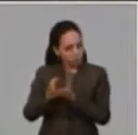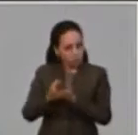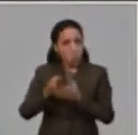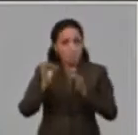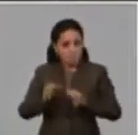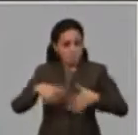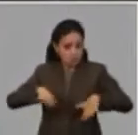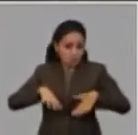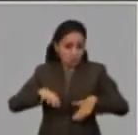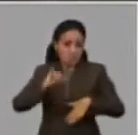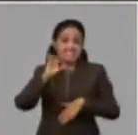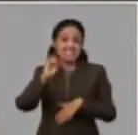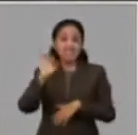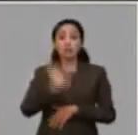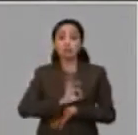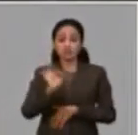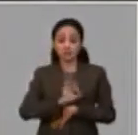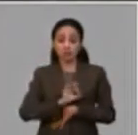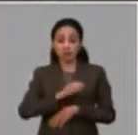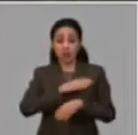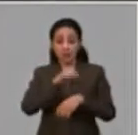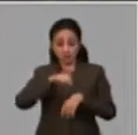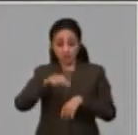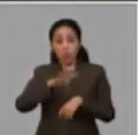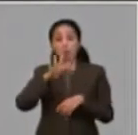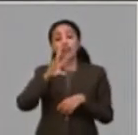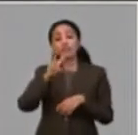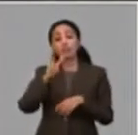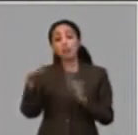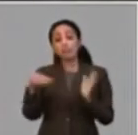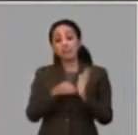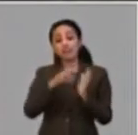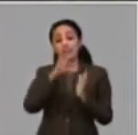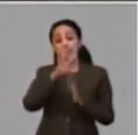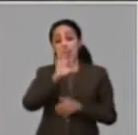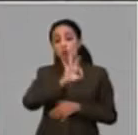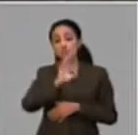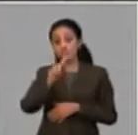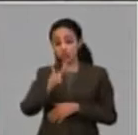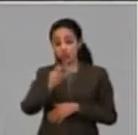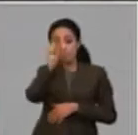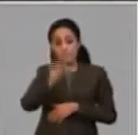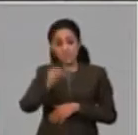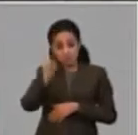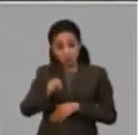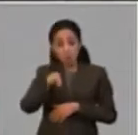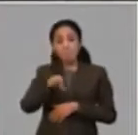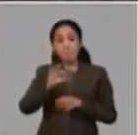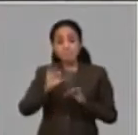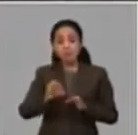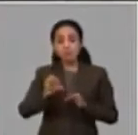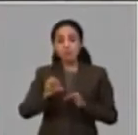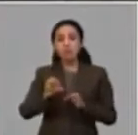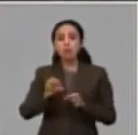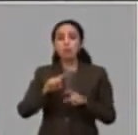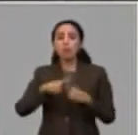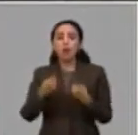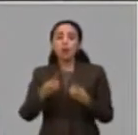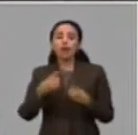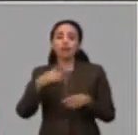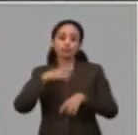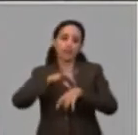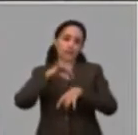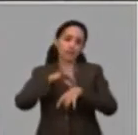situación. Actualmente tenemos 42.382 trabajadores que están protegidos por resultar vulnerables